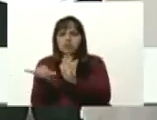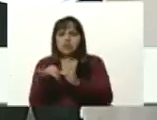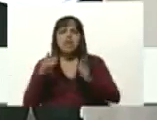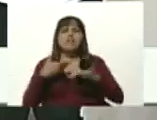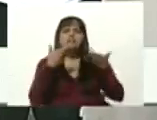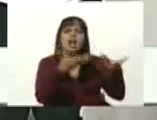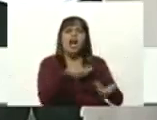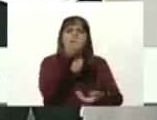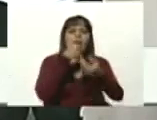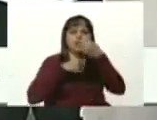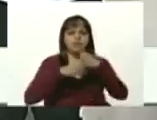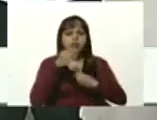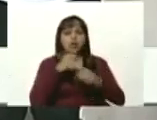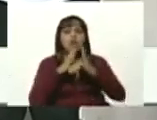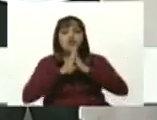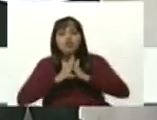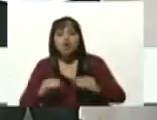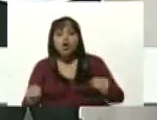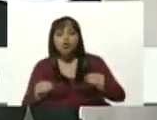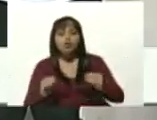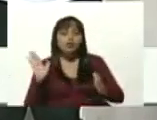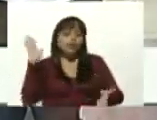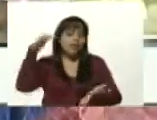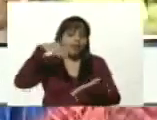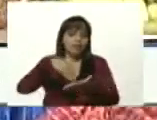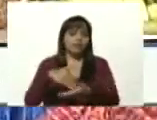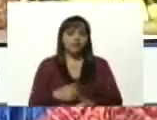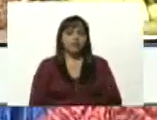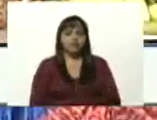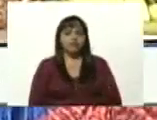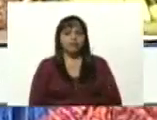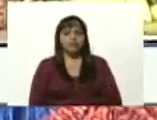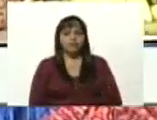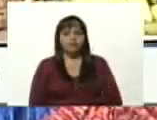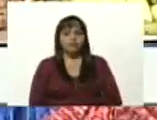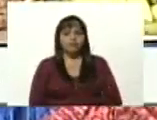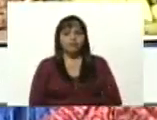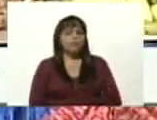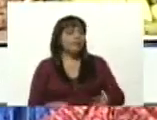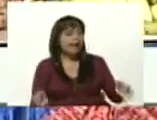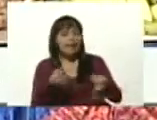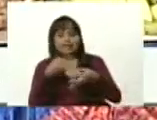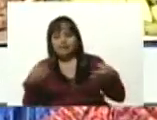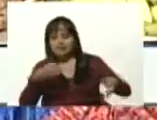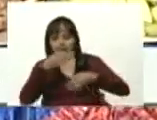darle alimentación a todo el Estado de Aragua, presidente. Excelente, Ingrid.